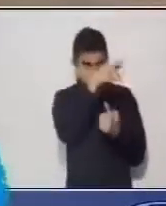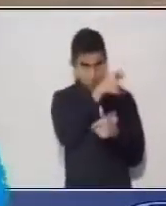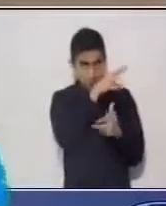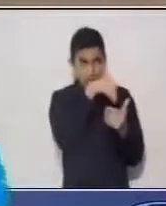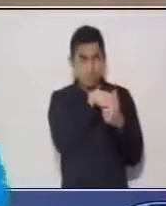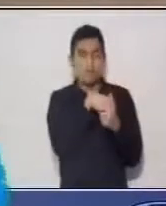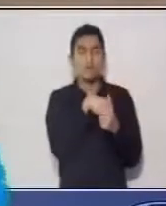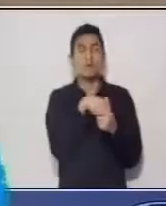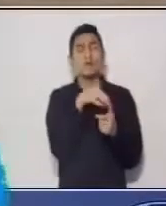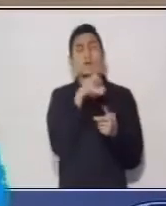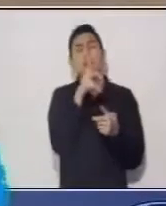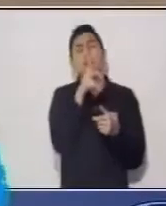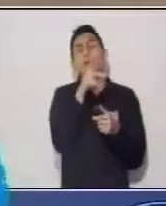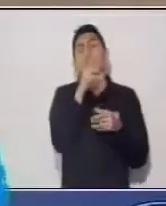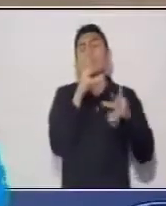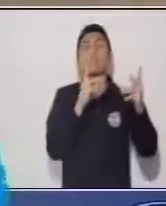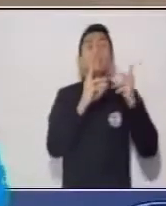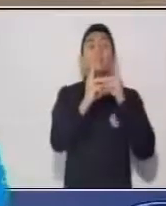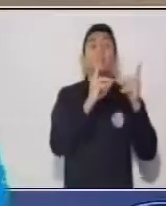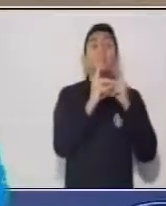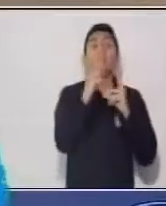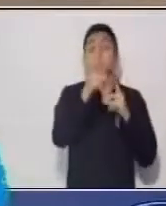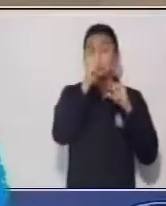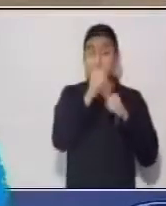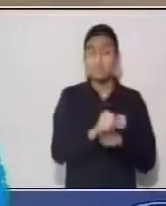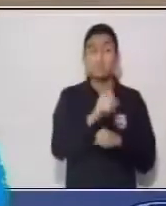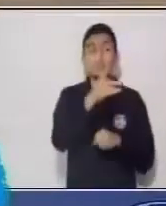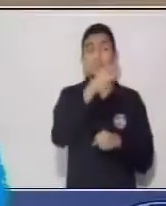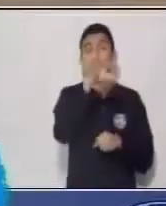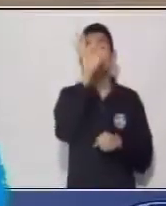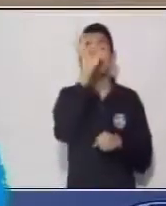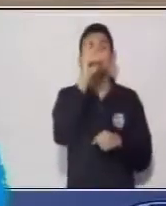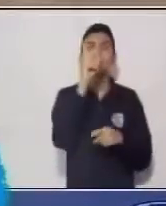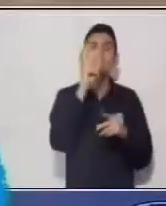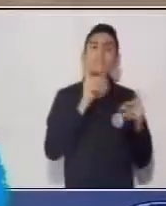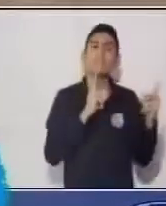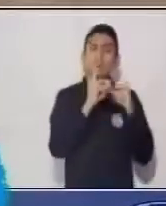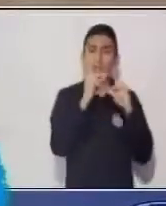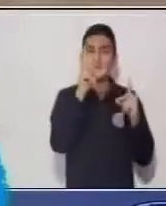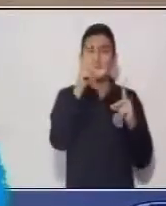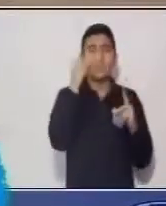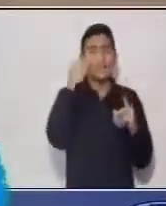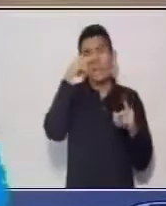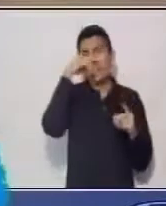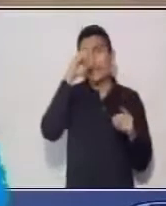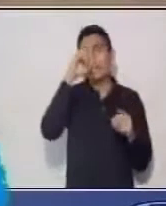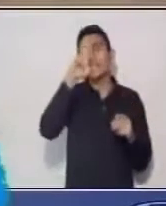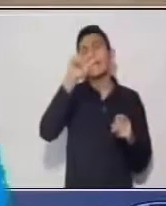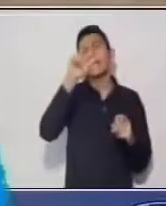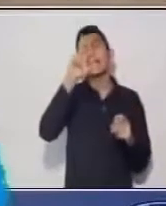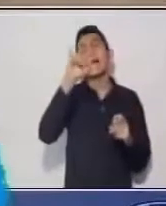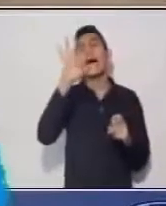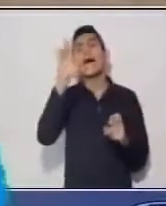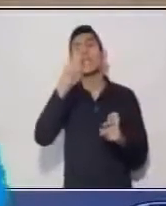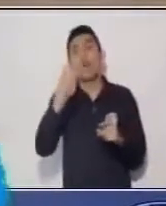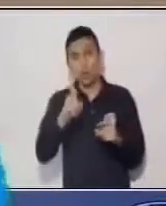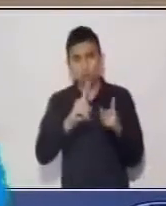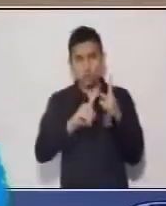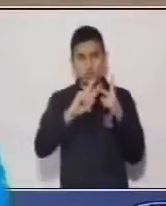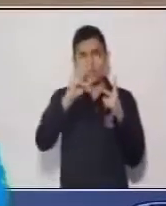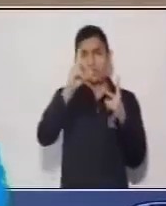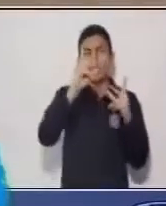podemos encontrar diálogos literarios y diálogos no literarios.